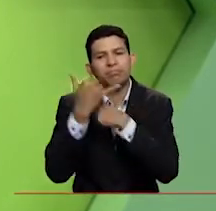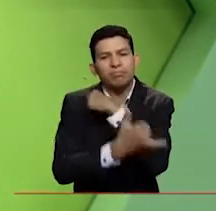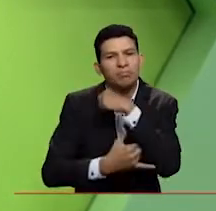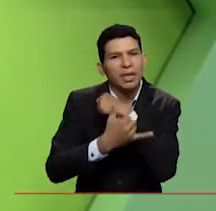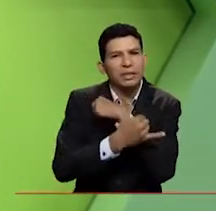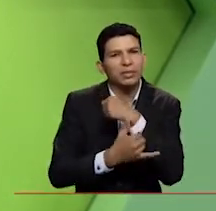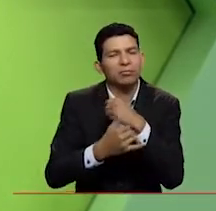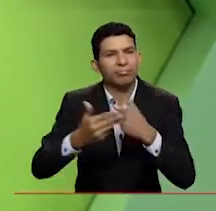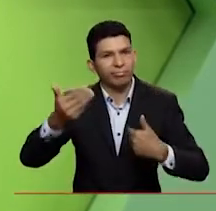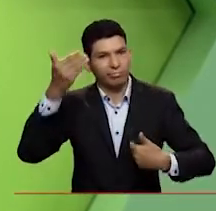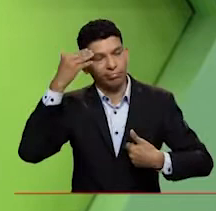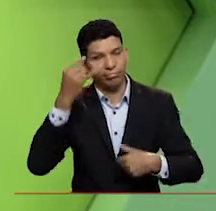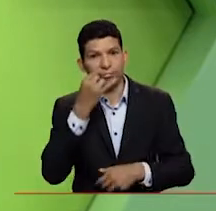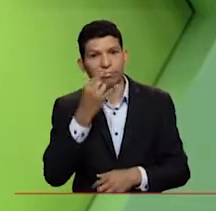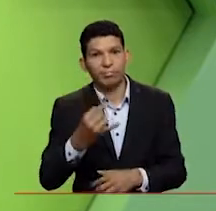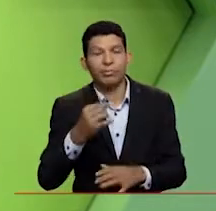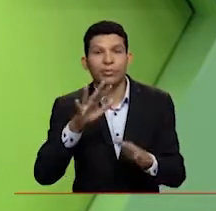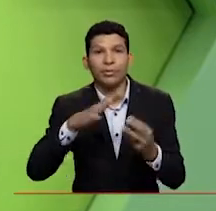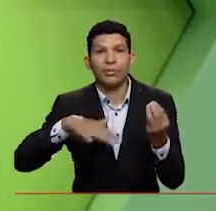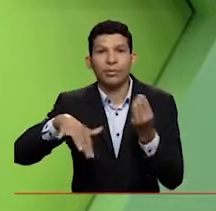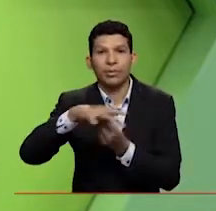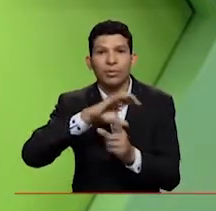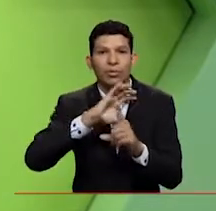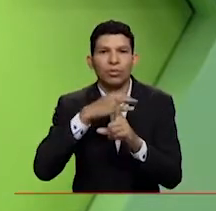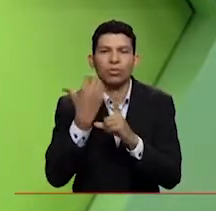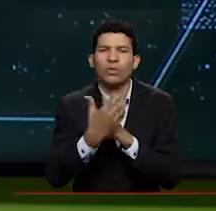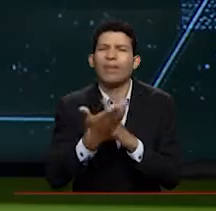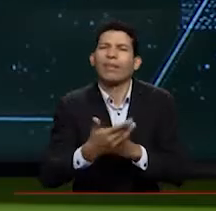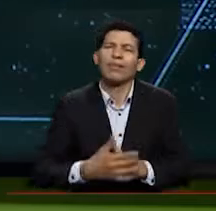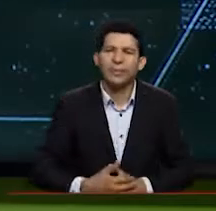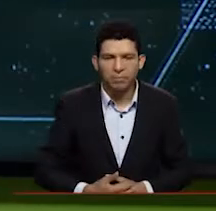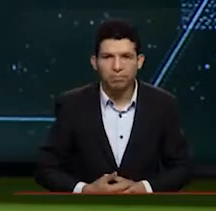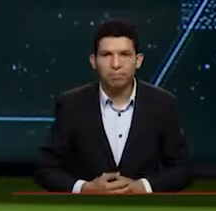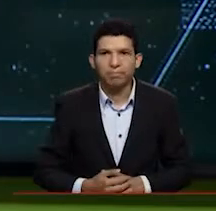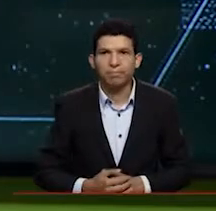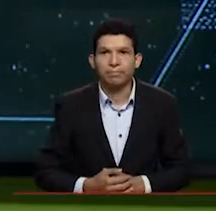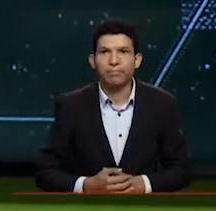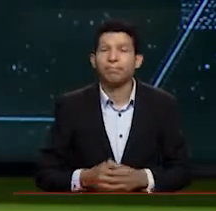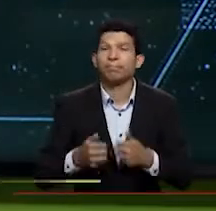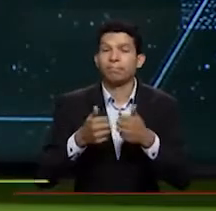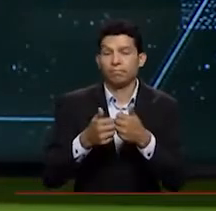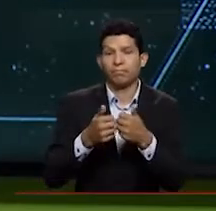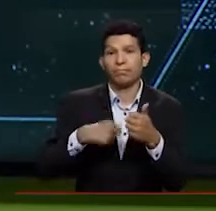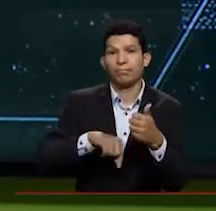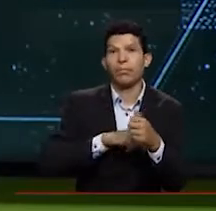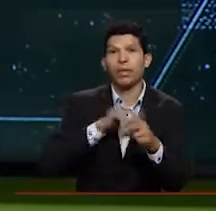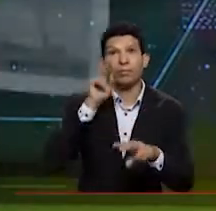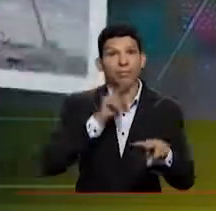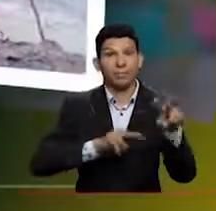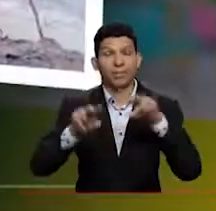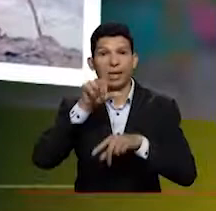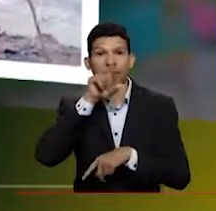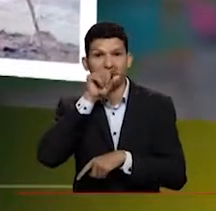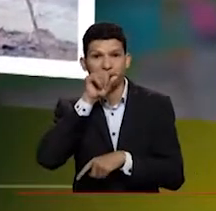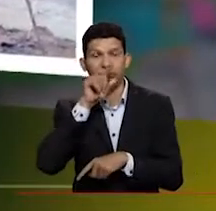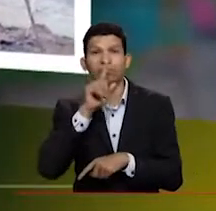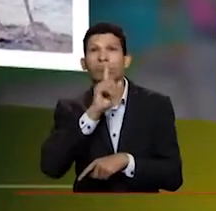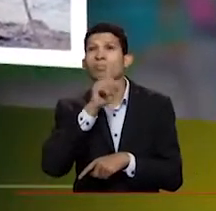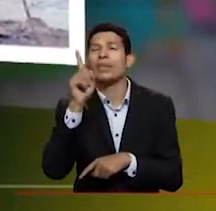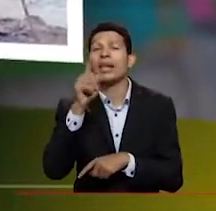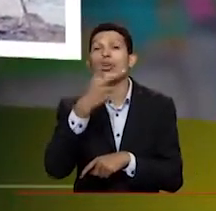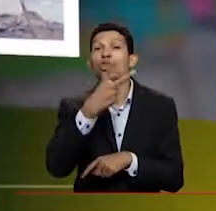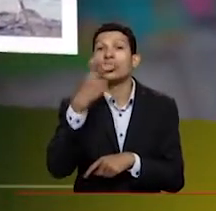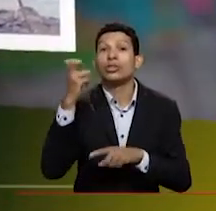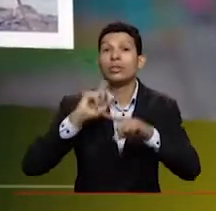conciencia interesantísima desde la parte ambiental y cultural? Bueno, allá tenemos el avistamiento de aves, tenemos registradas más de 200